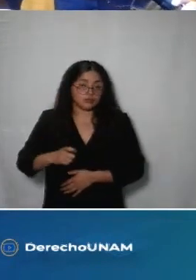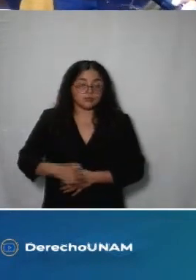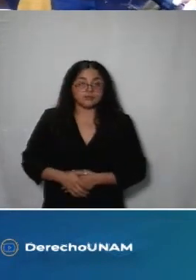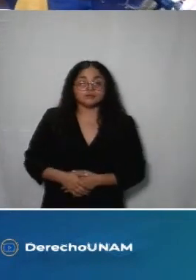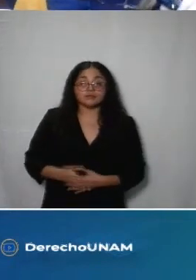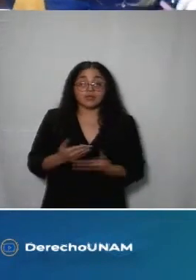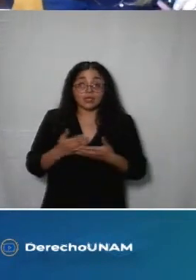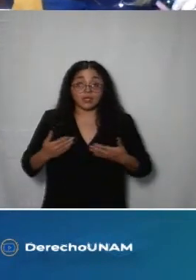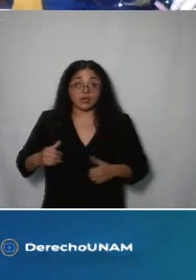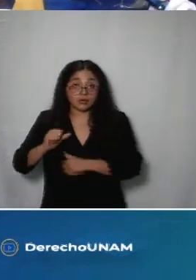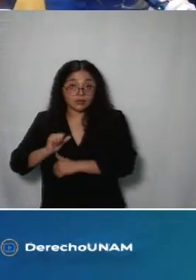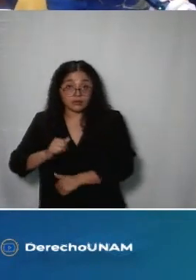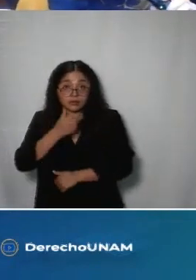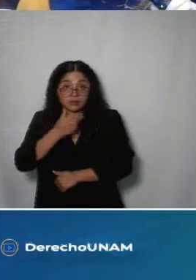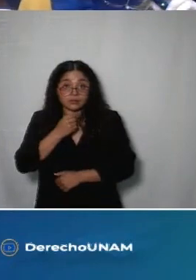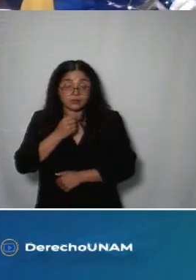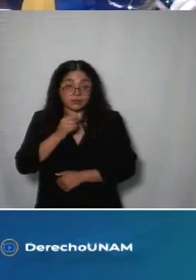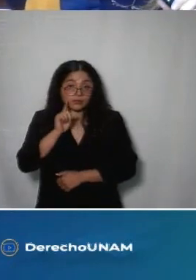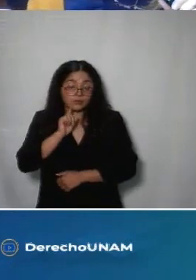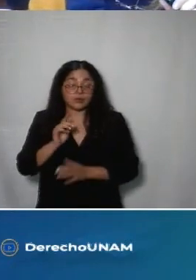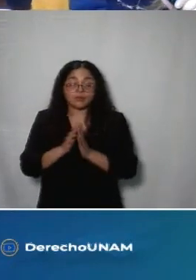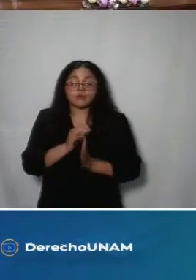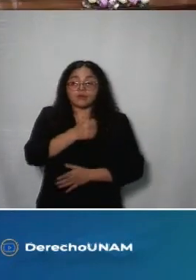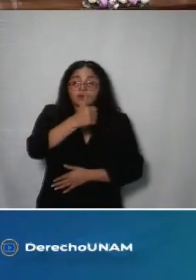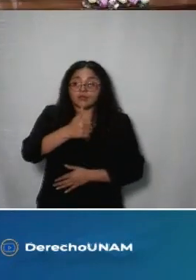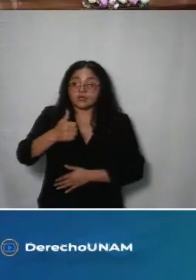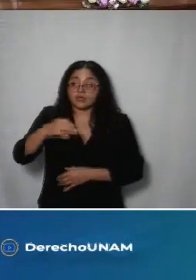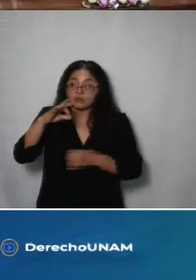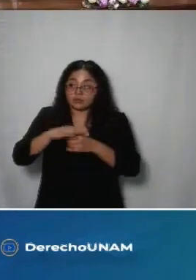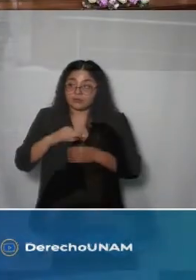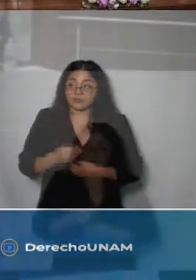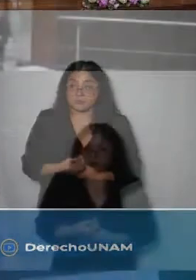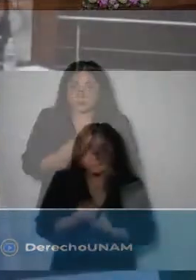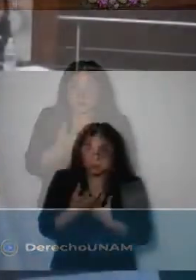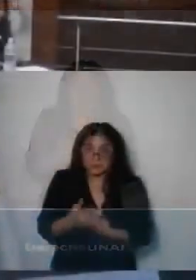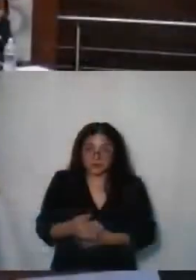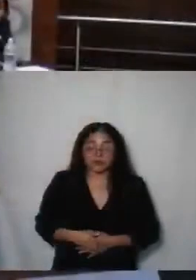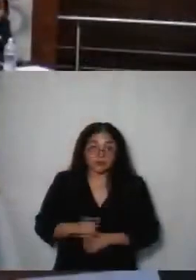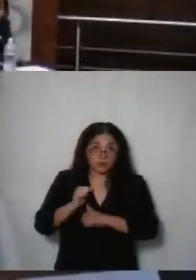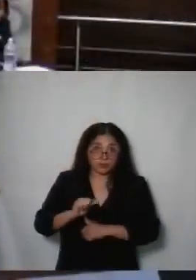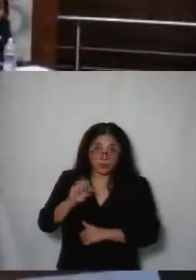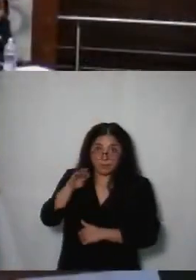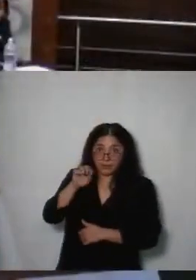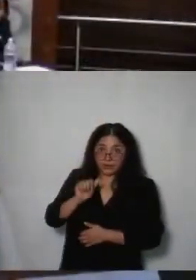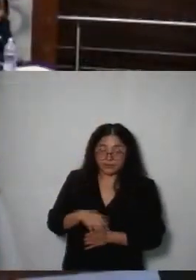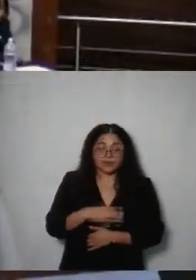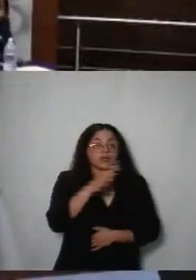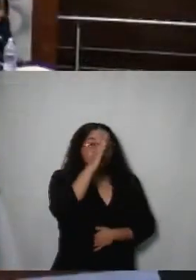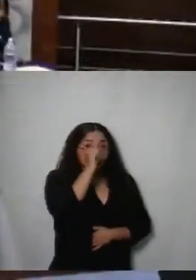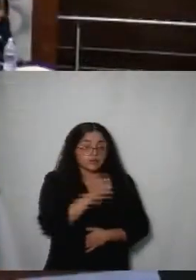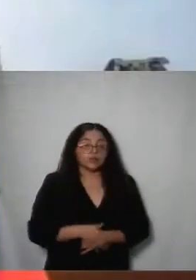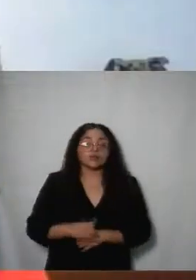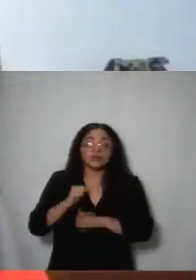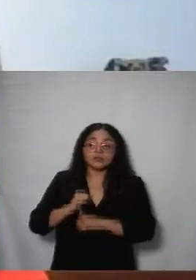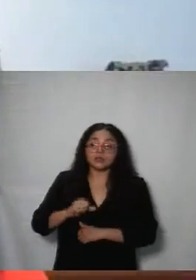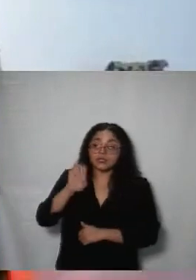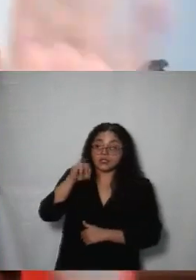Xochimilco Comisionadas y comisionados les solicito expresar el sentido de su voto Comisionado Bonilla A favor